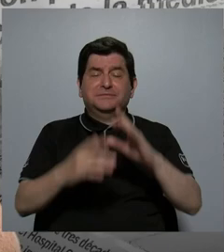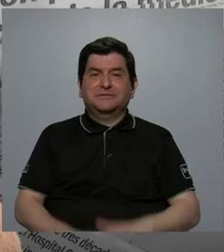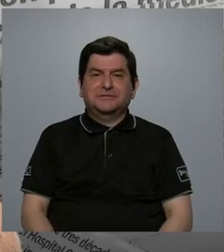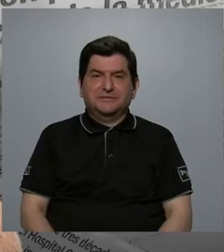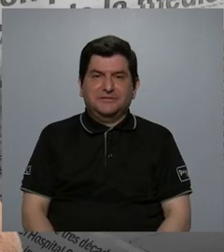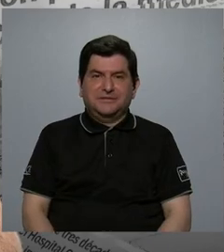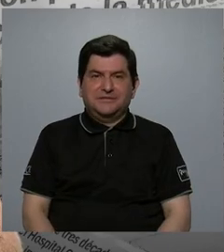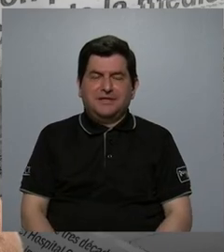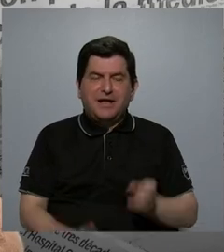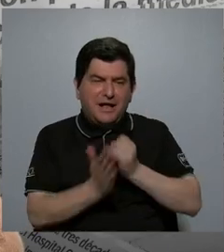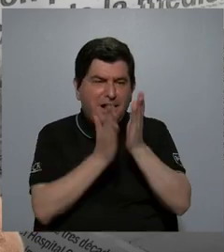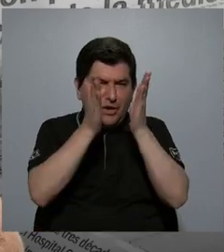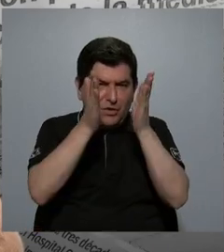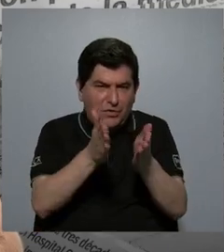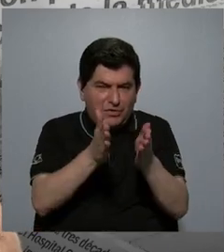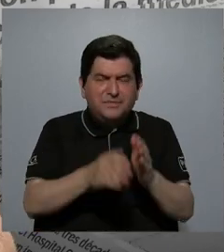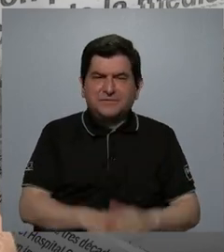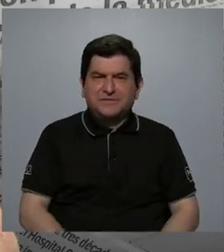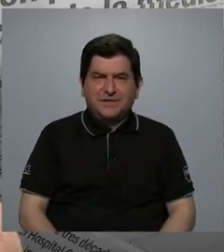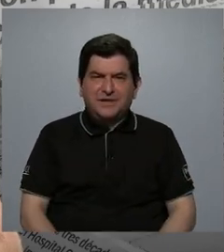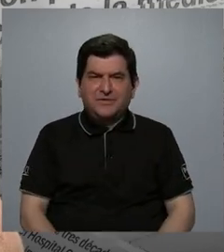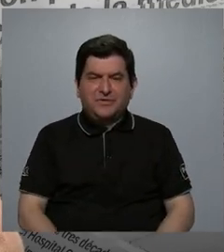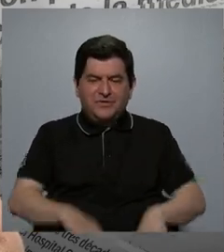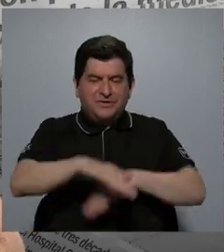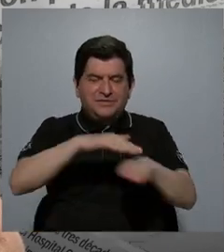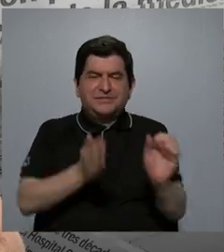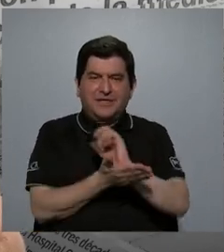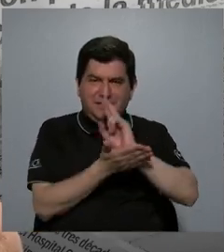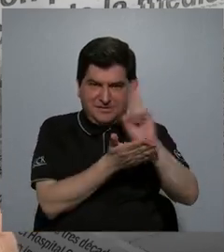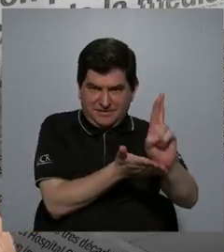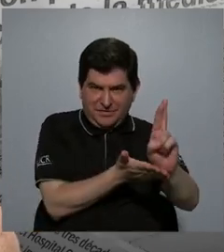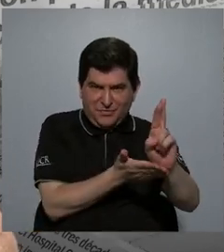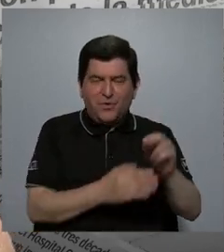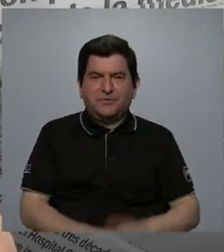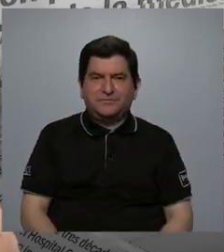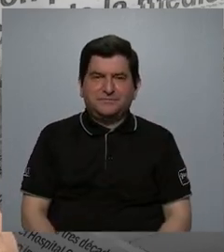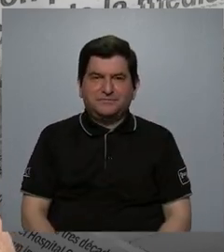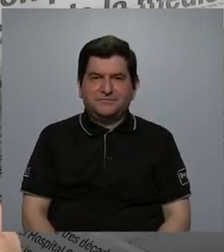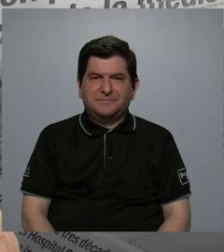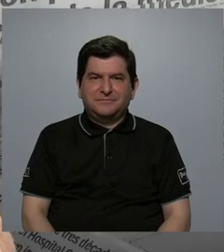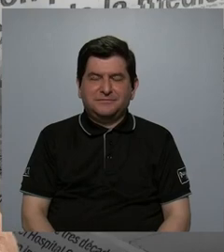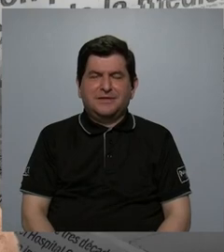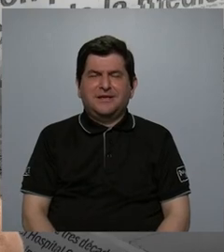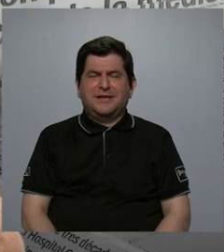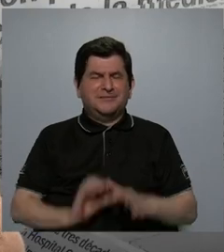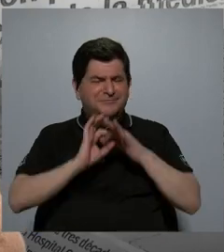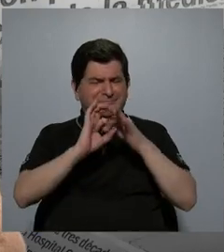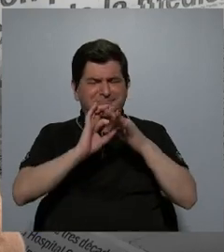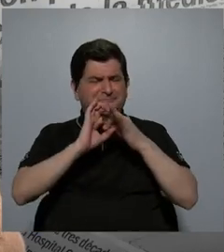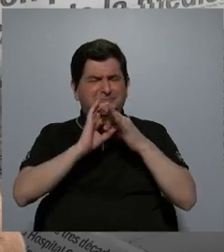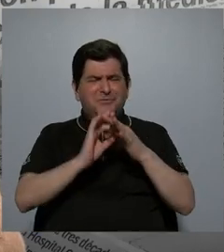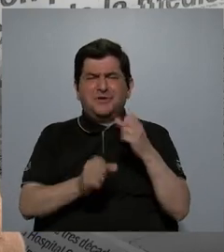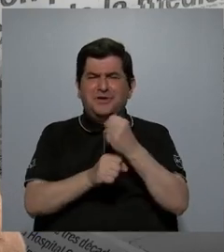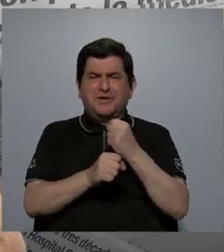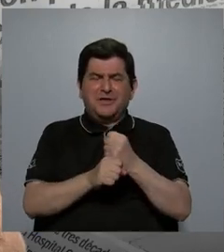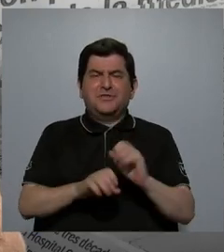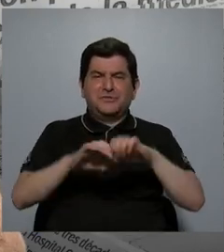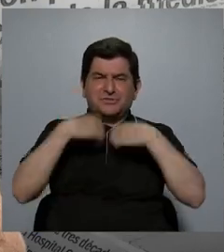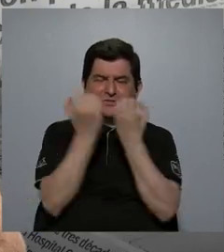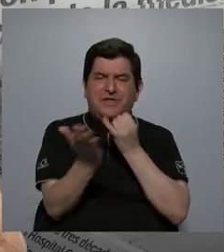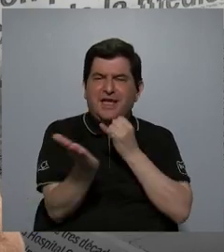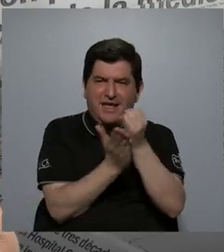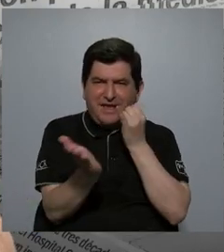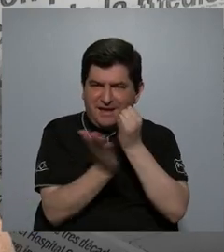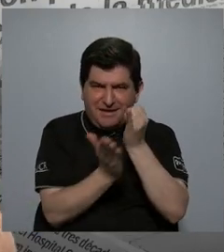los investigadores de la sede de Occidente, porque son estrechos colaboradores de nuestro equipo de